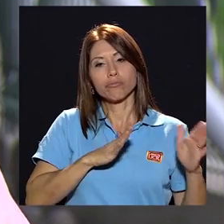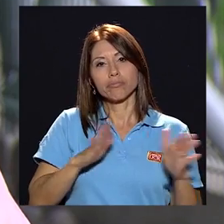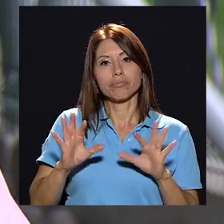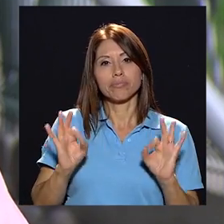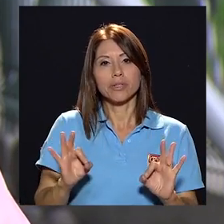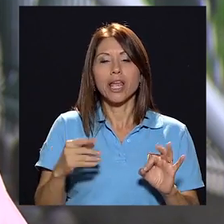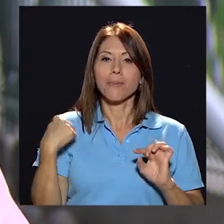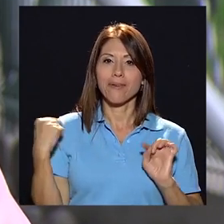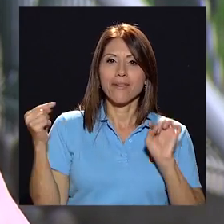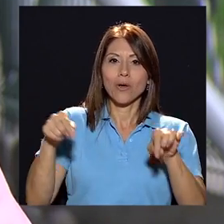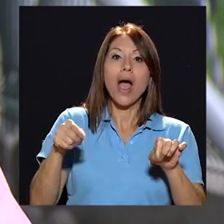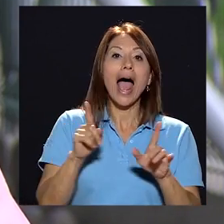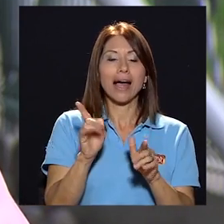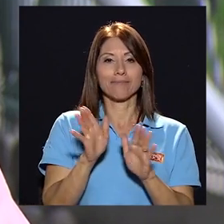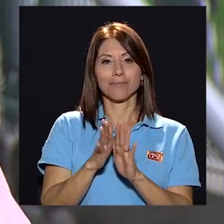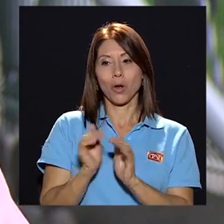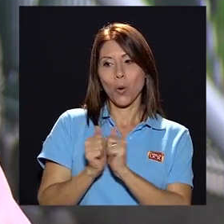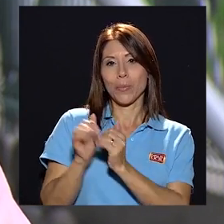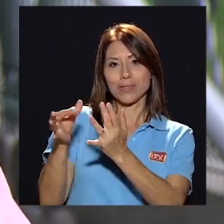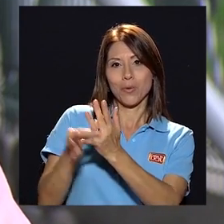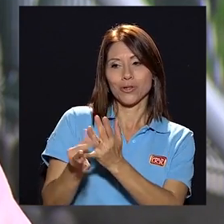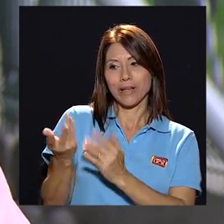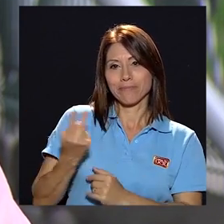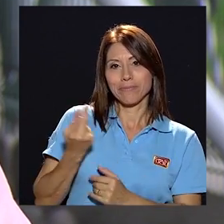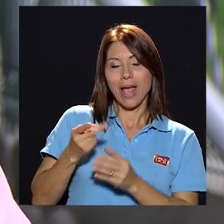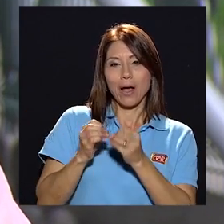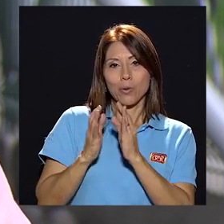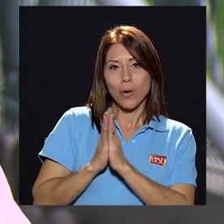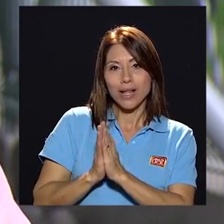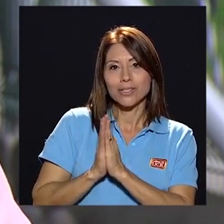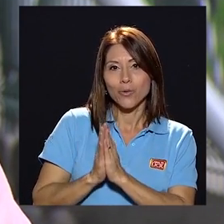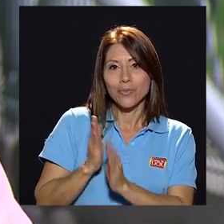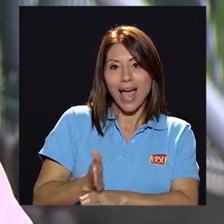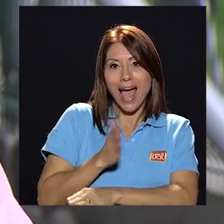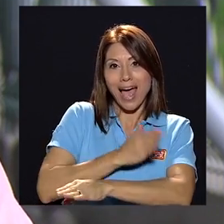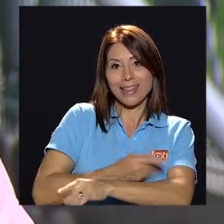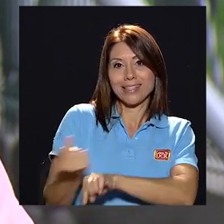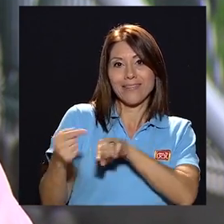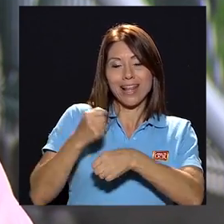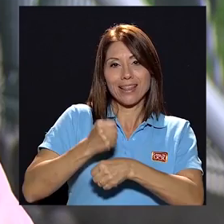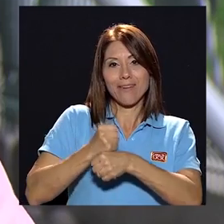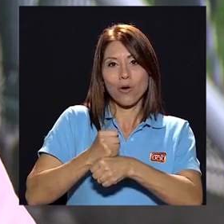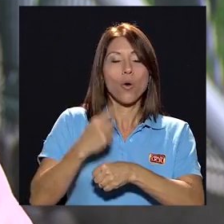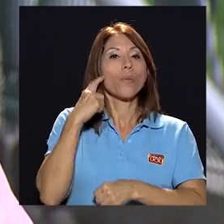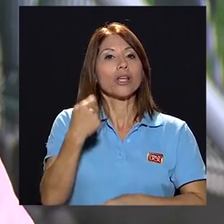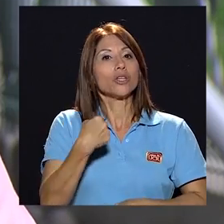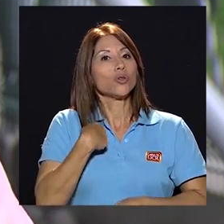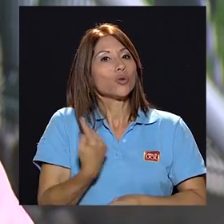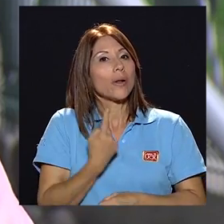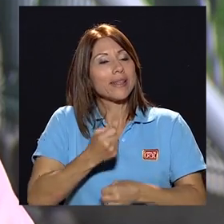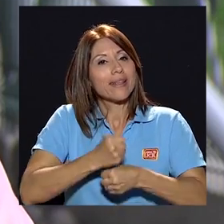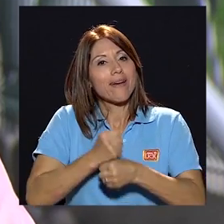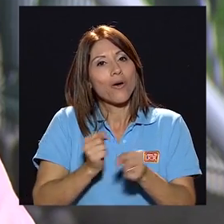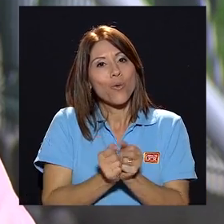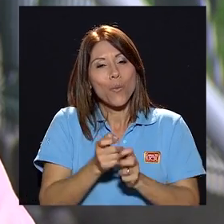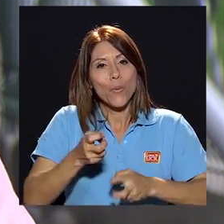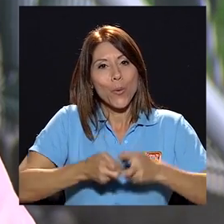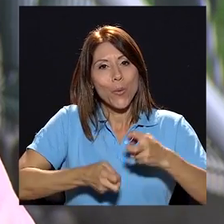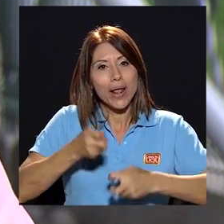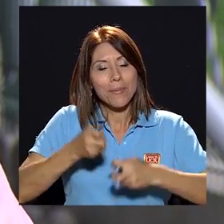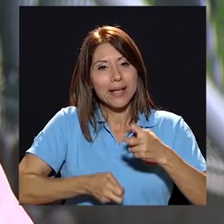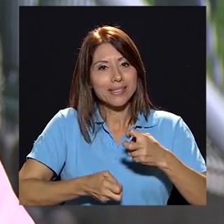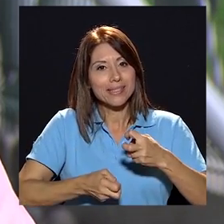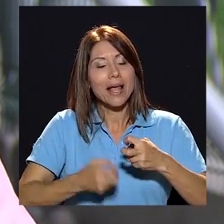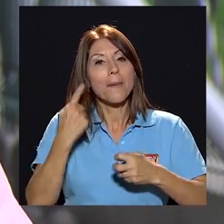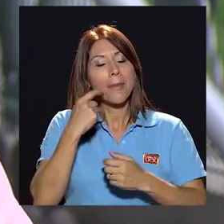me alisto y me vengo para, hago una oración con mi esposa antes de venirme al trabajo, porque yo trabajo solo con problemas, ¿verdad? Y